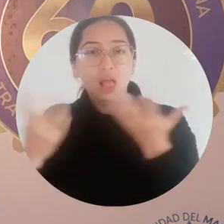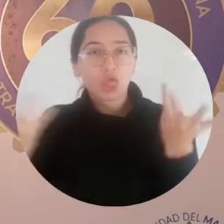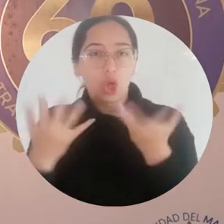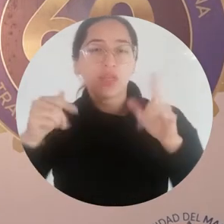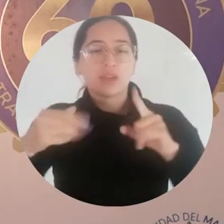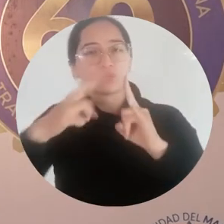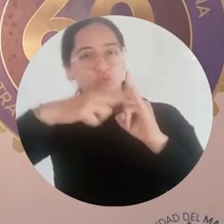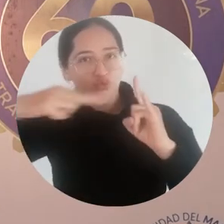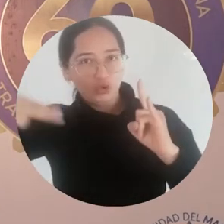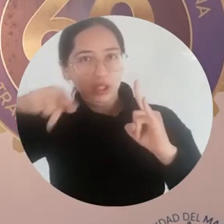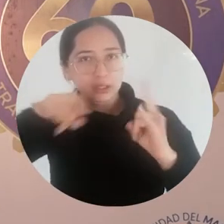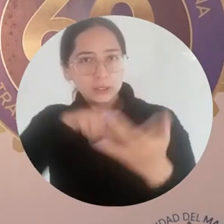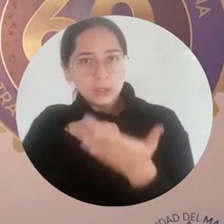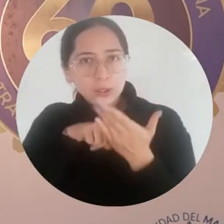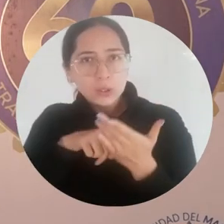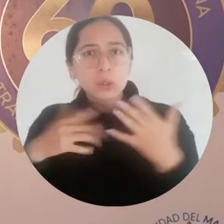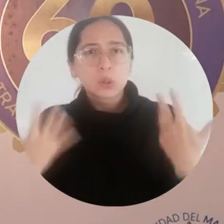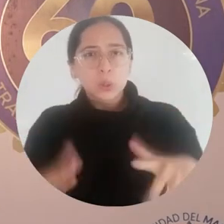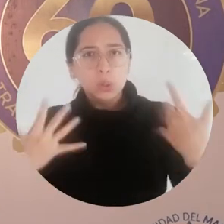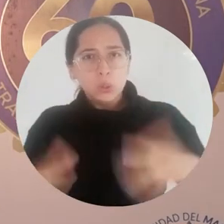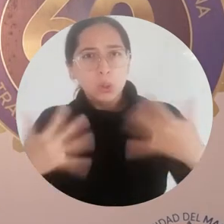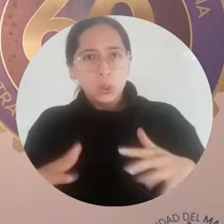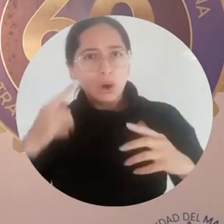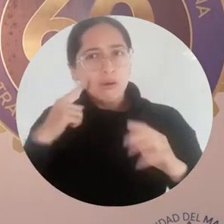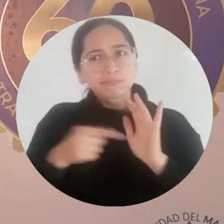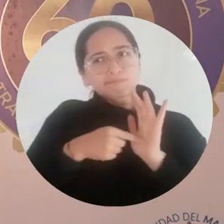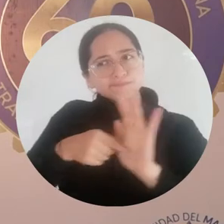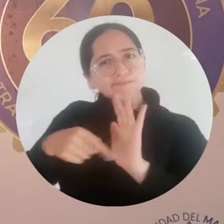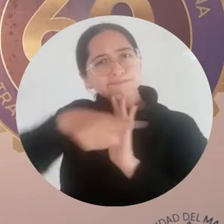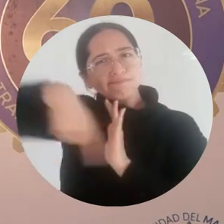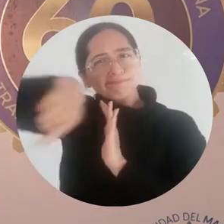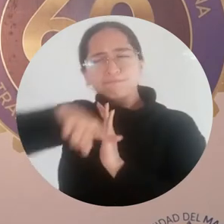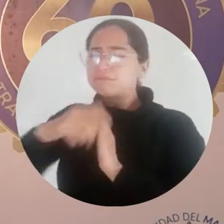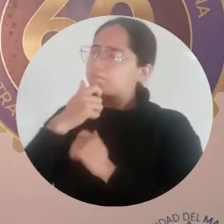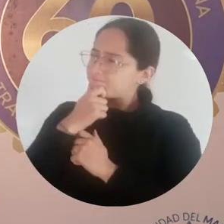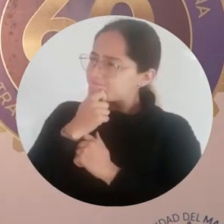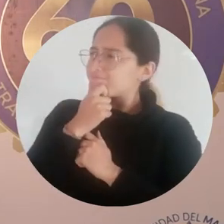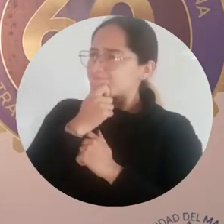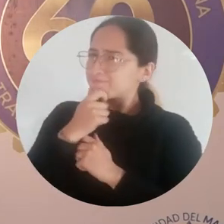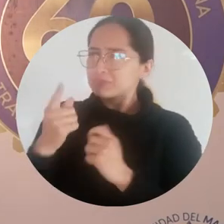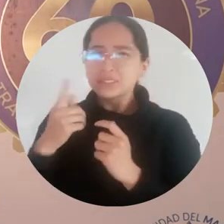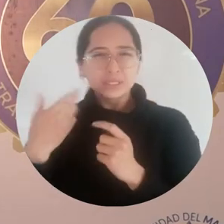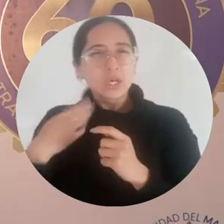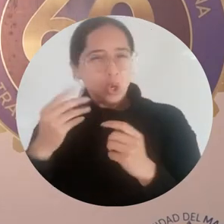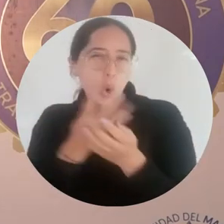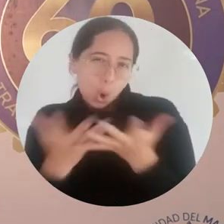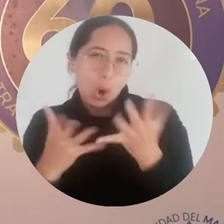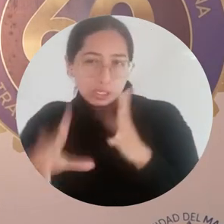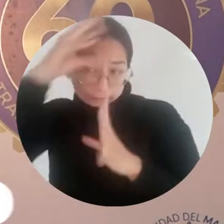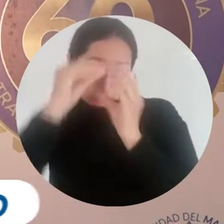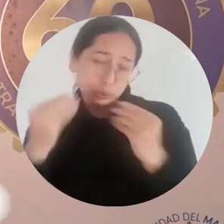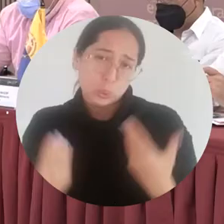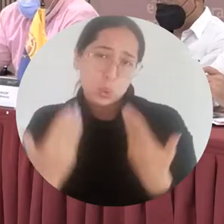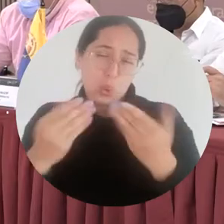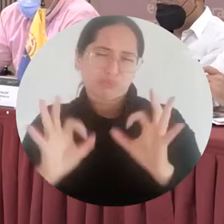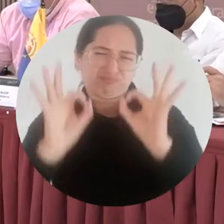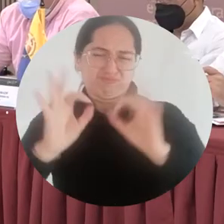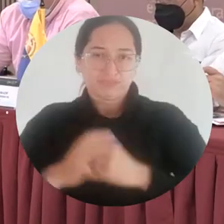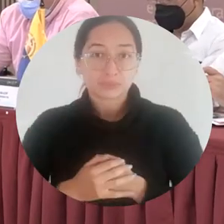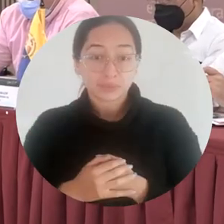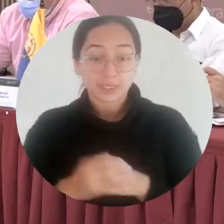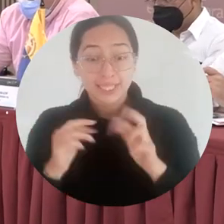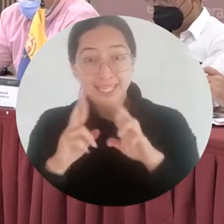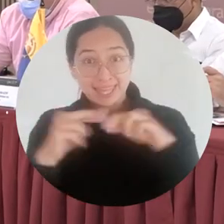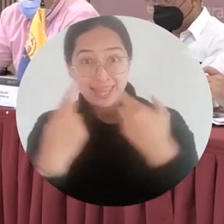en la Universidad de Magdalena, en honor a sus 60 años de fundación y de funcionamiento académico. La